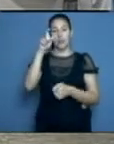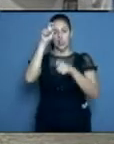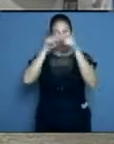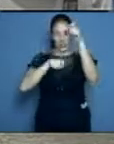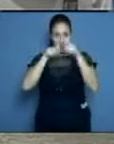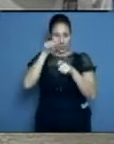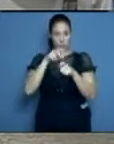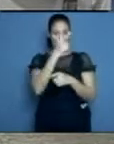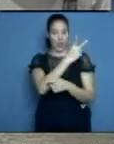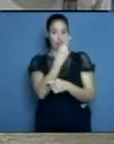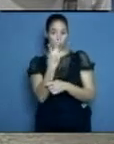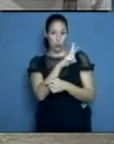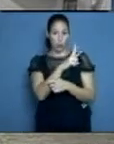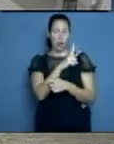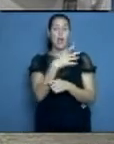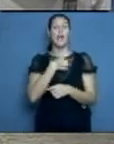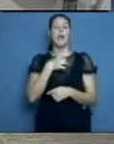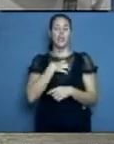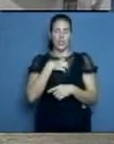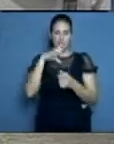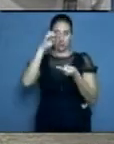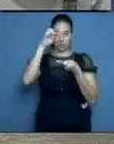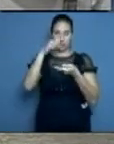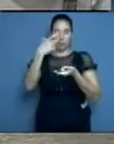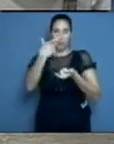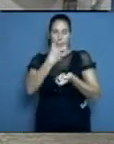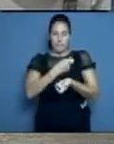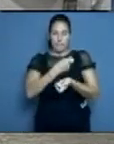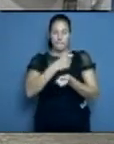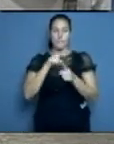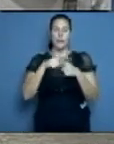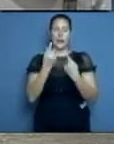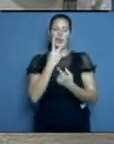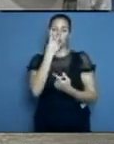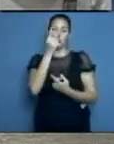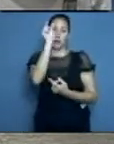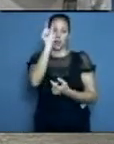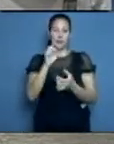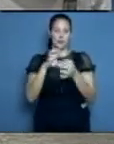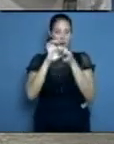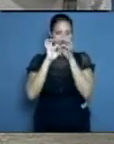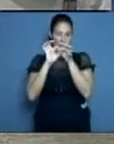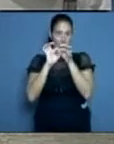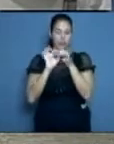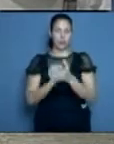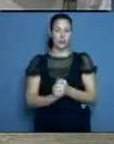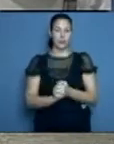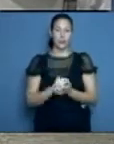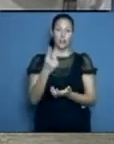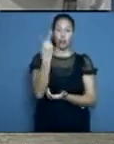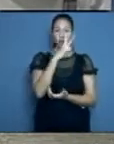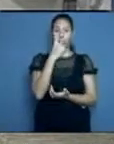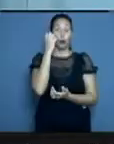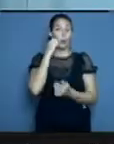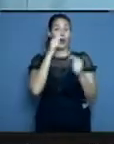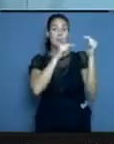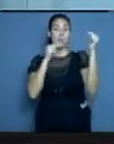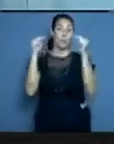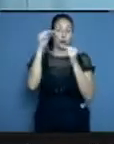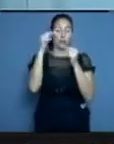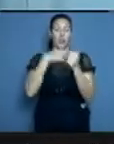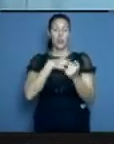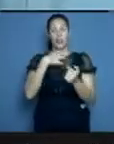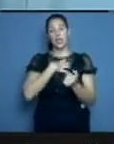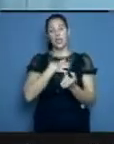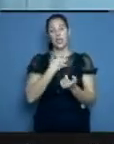llevan el tratamiento con interferón. A nivel de la provincia son varios. En la cabecera provincial estos son los dos fundamentales. Bueno, por acá